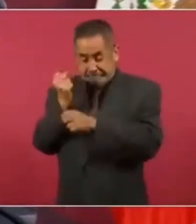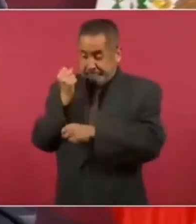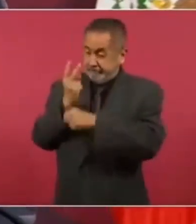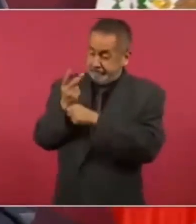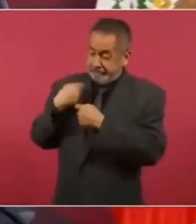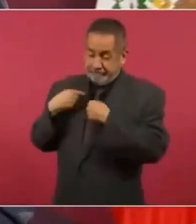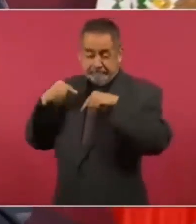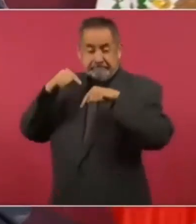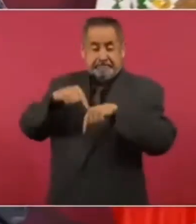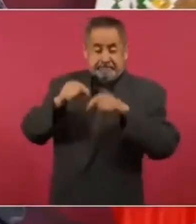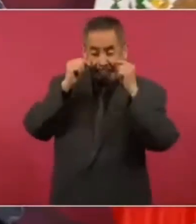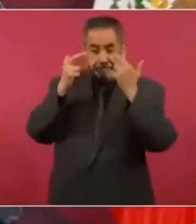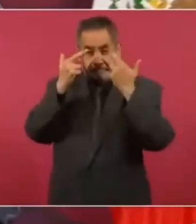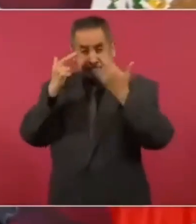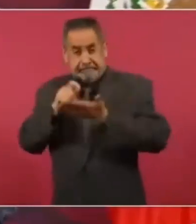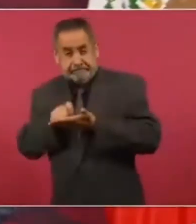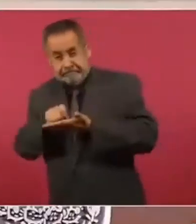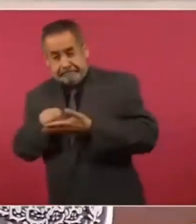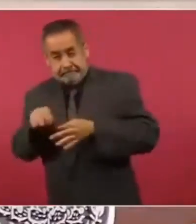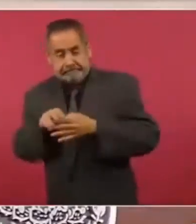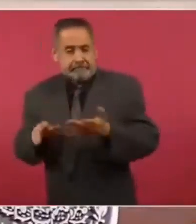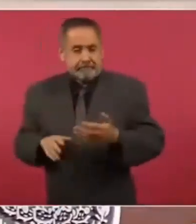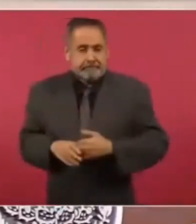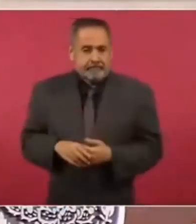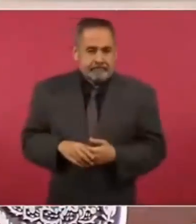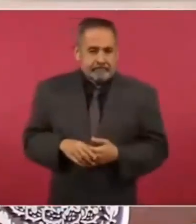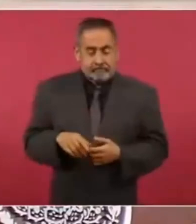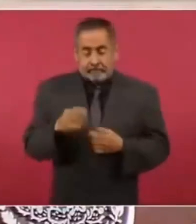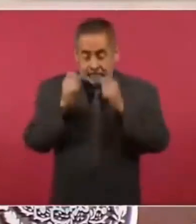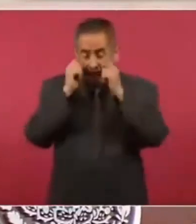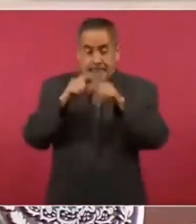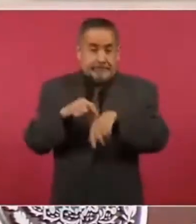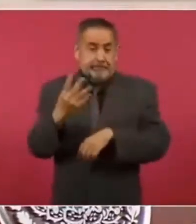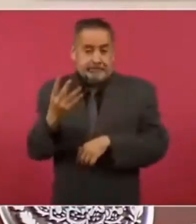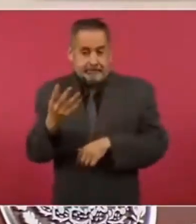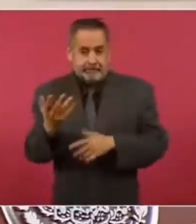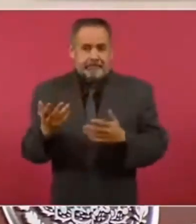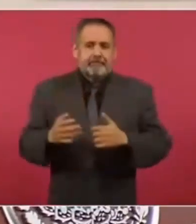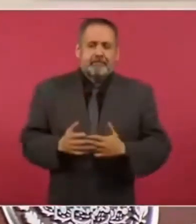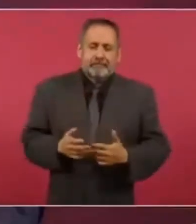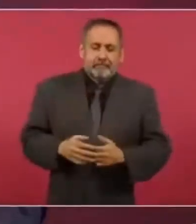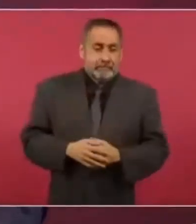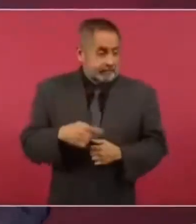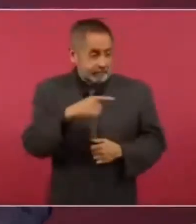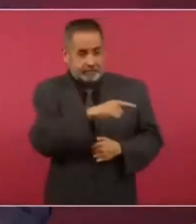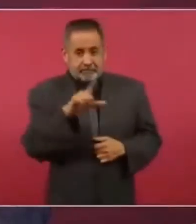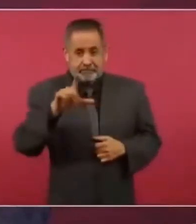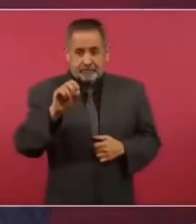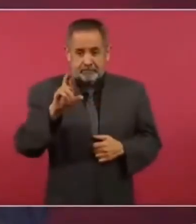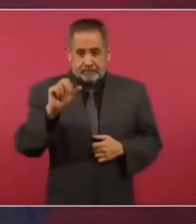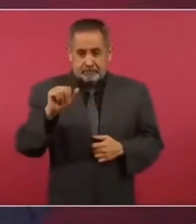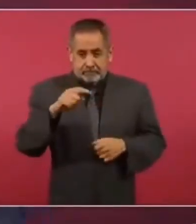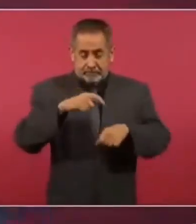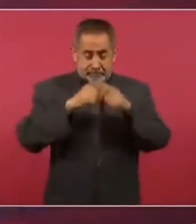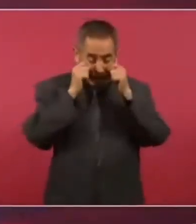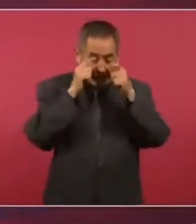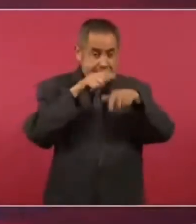Ustedes, ni modo que a las 4, ¿sí? Ni modo que Loret se levante a esa hora.